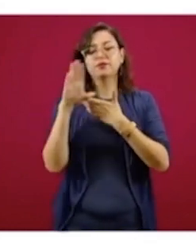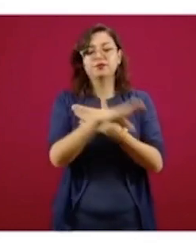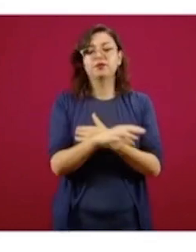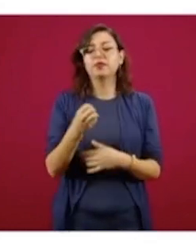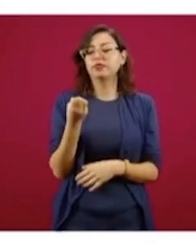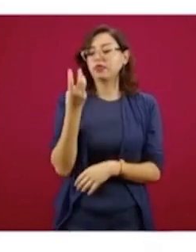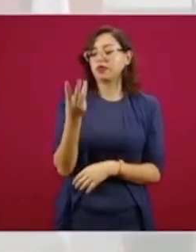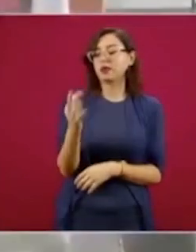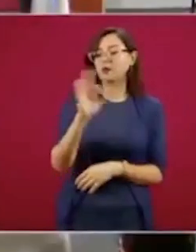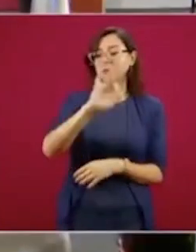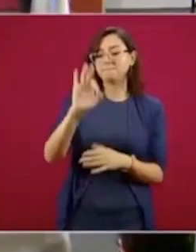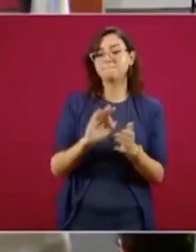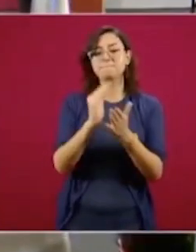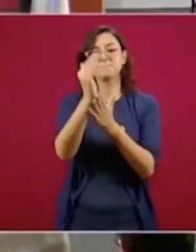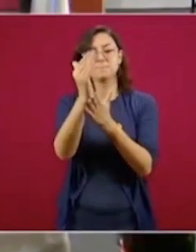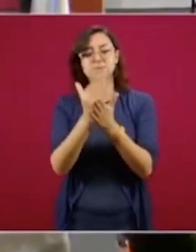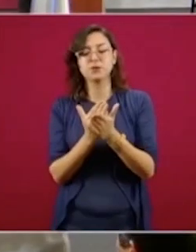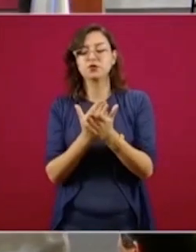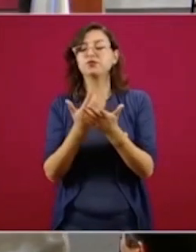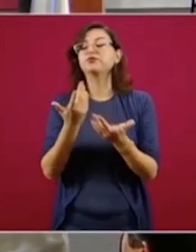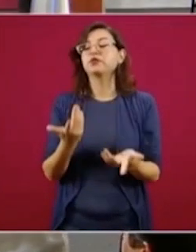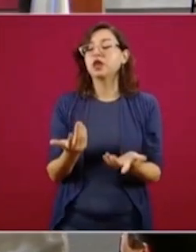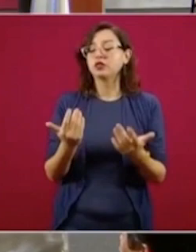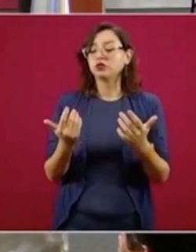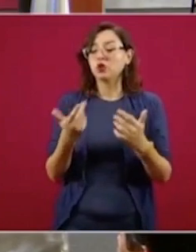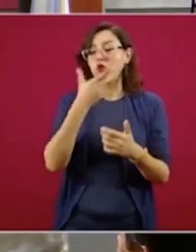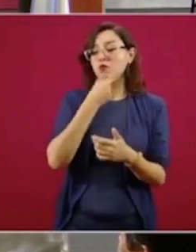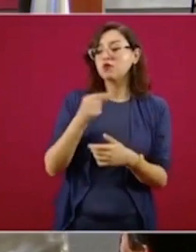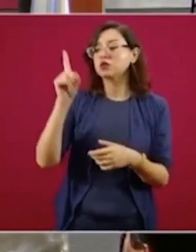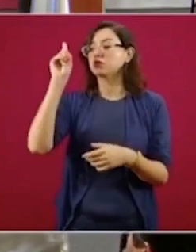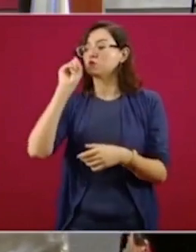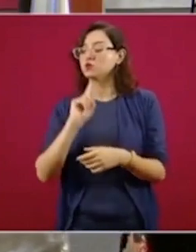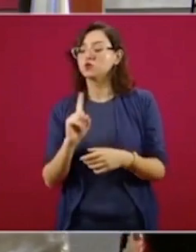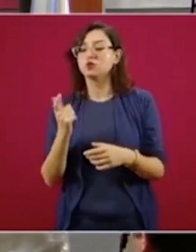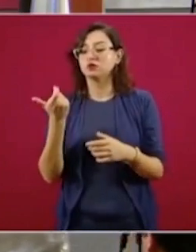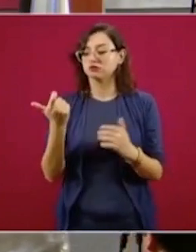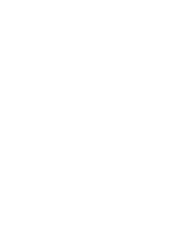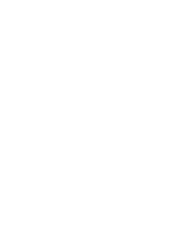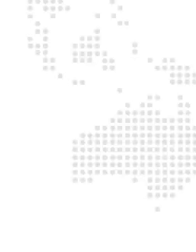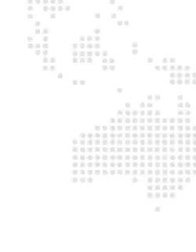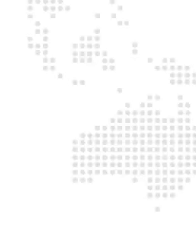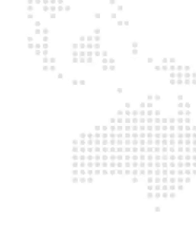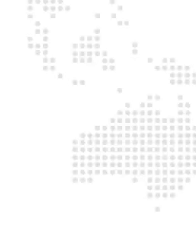3% la brecha salarial entre hombres y mujeres y que vamos por más.